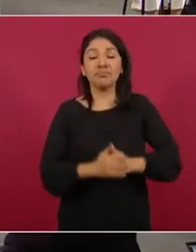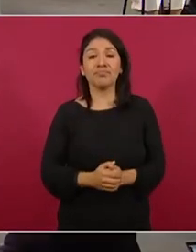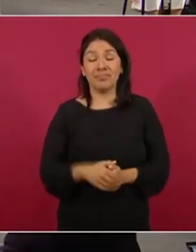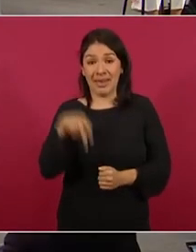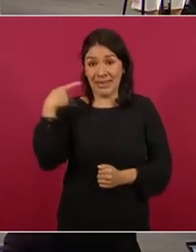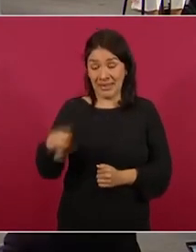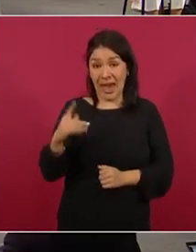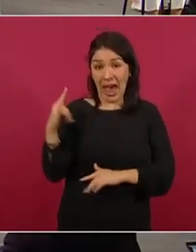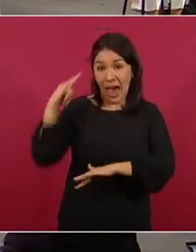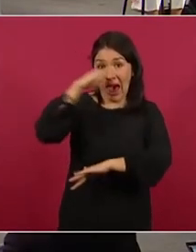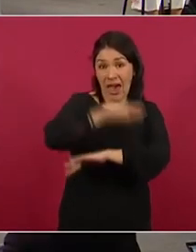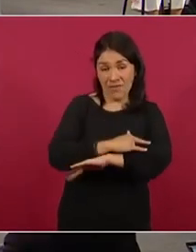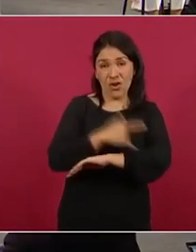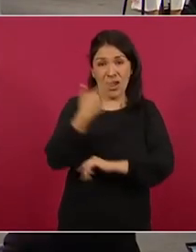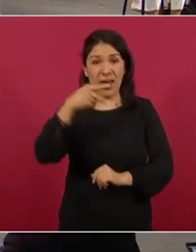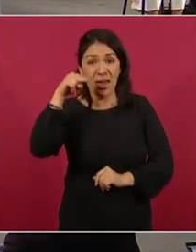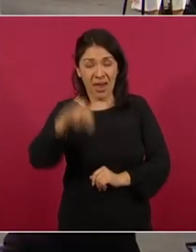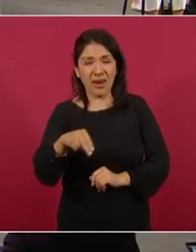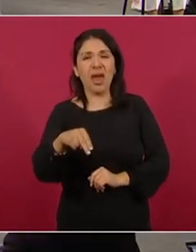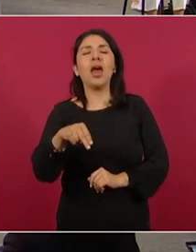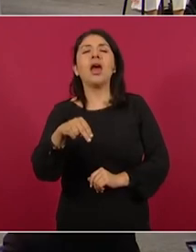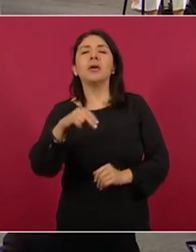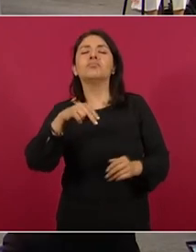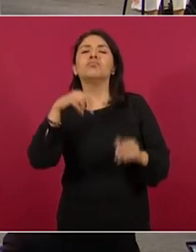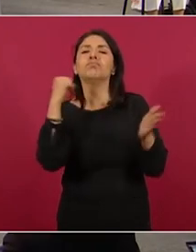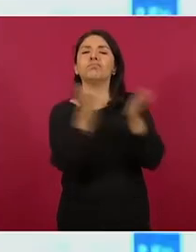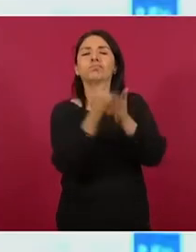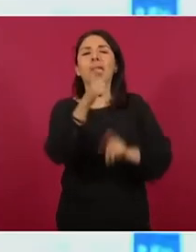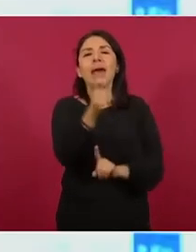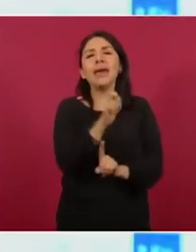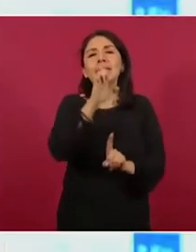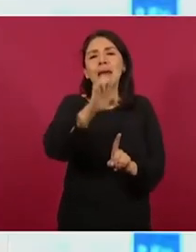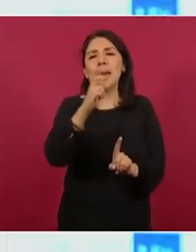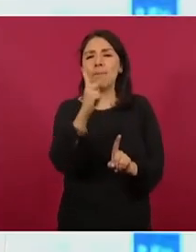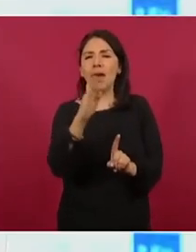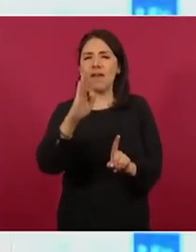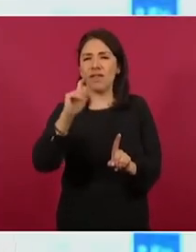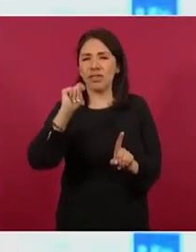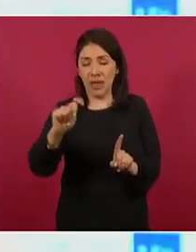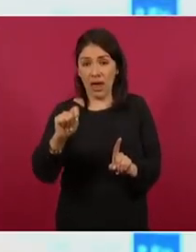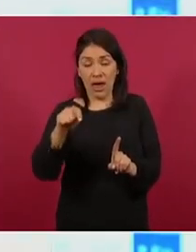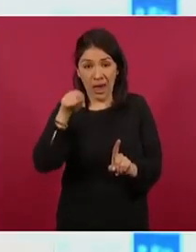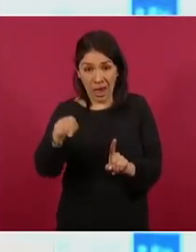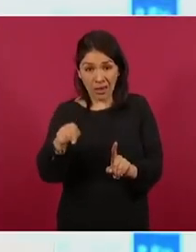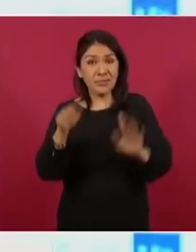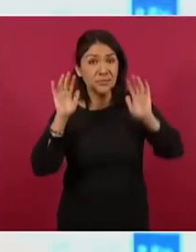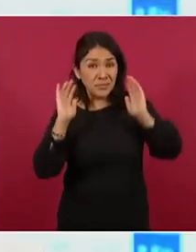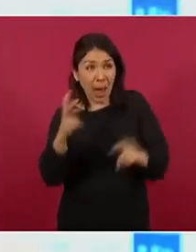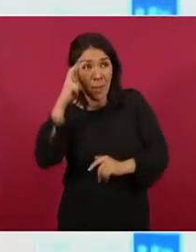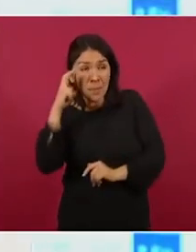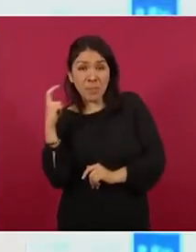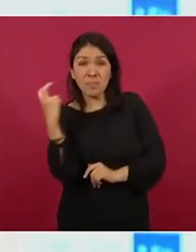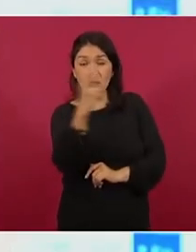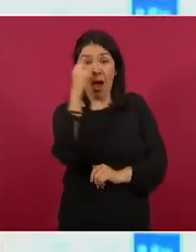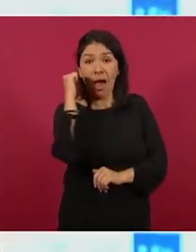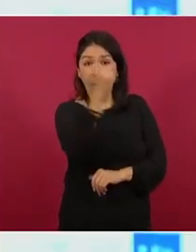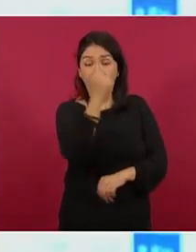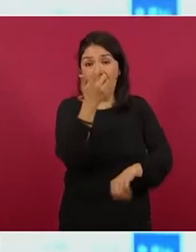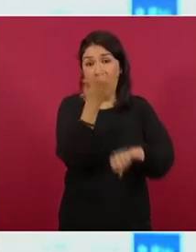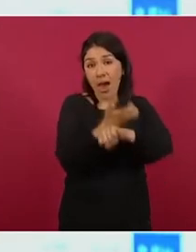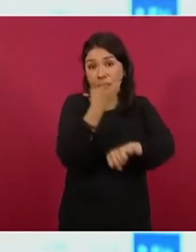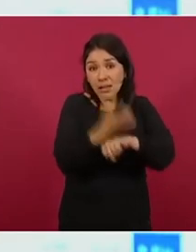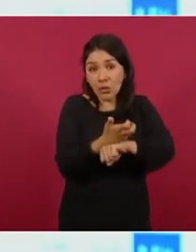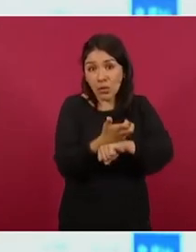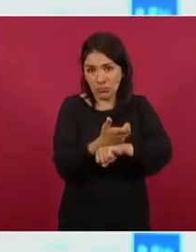el avión oficial de la Guardia Nacional con matrícula XC PFT no ha realizado vuelos al extranjero